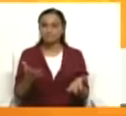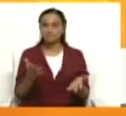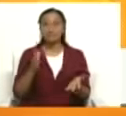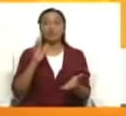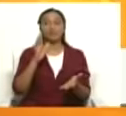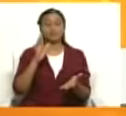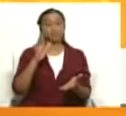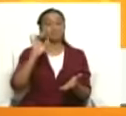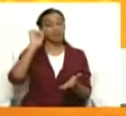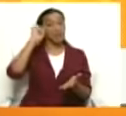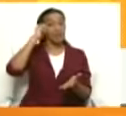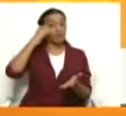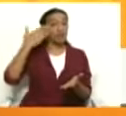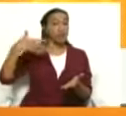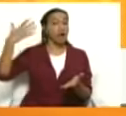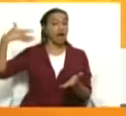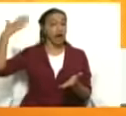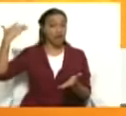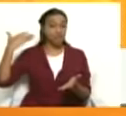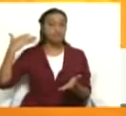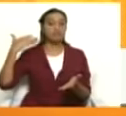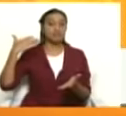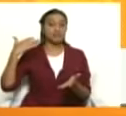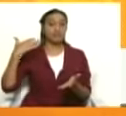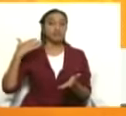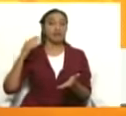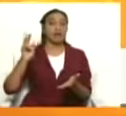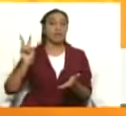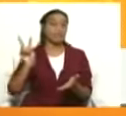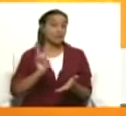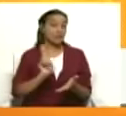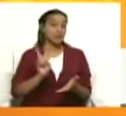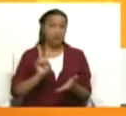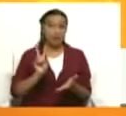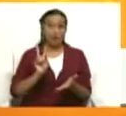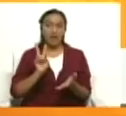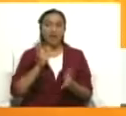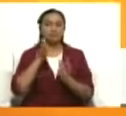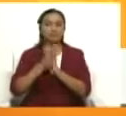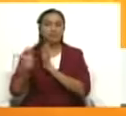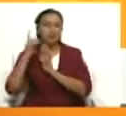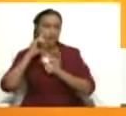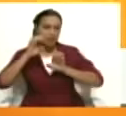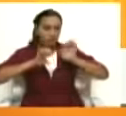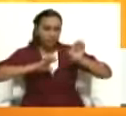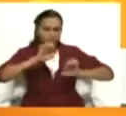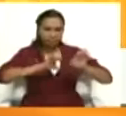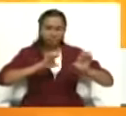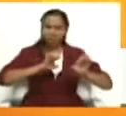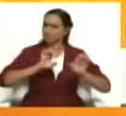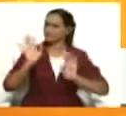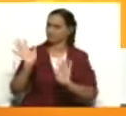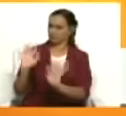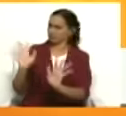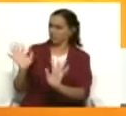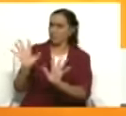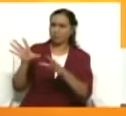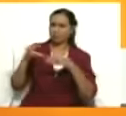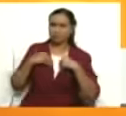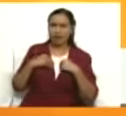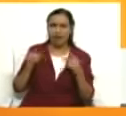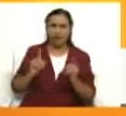rechazó esta postura del examen preliminar y denunció y demostró que no se había compartido información.